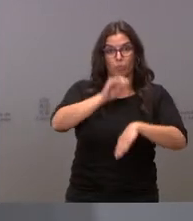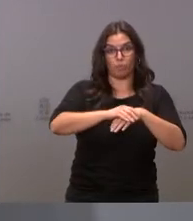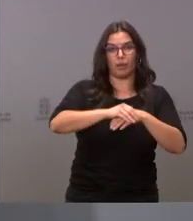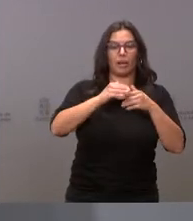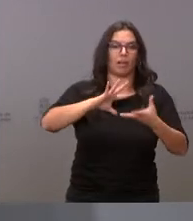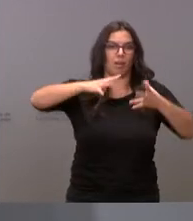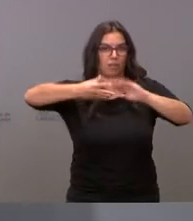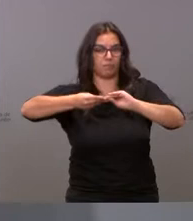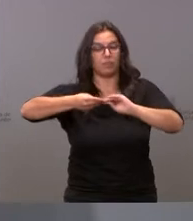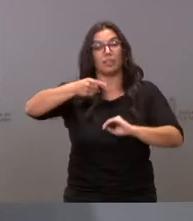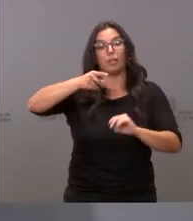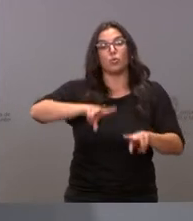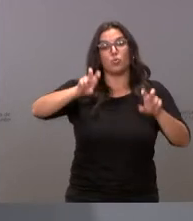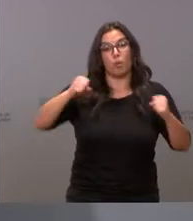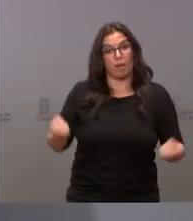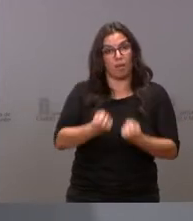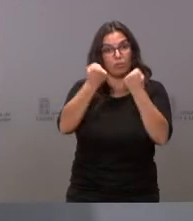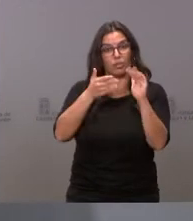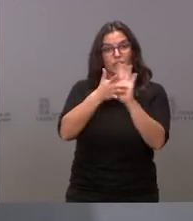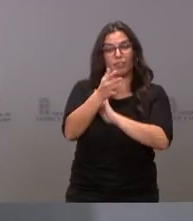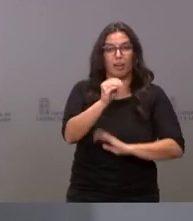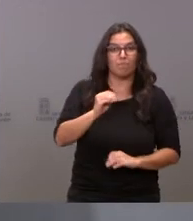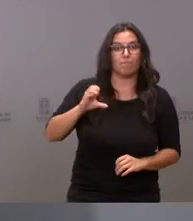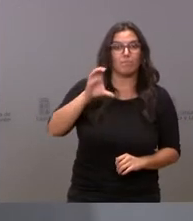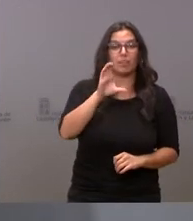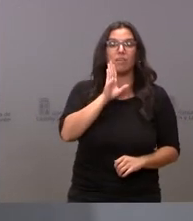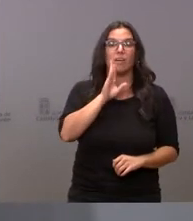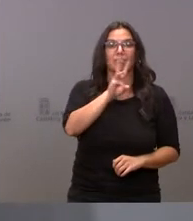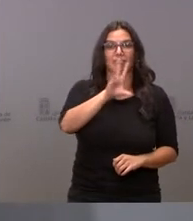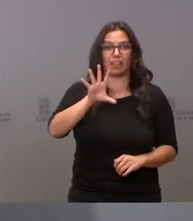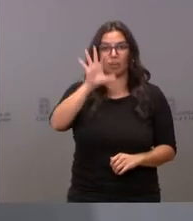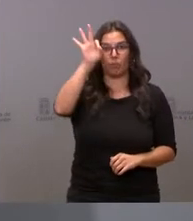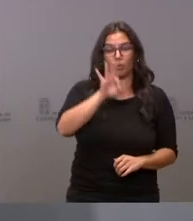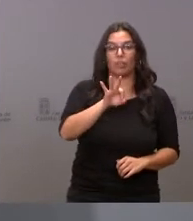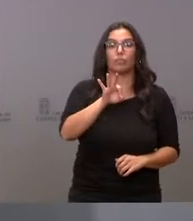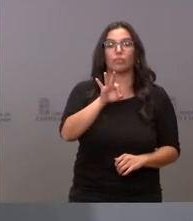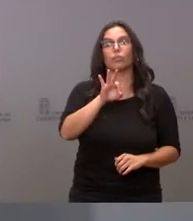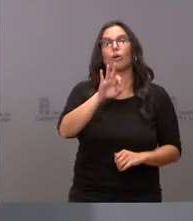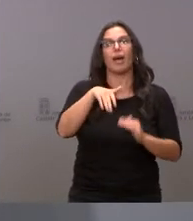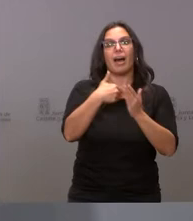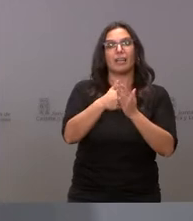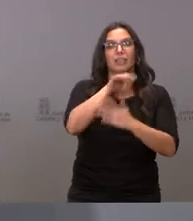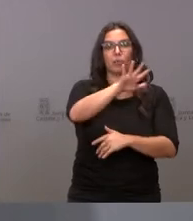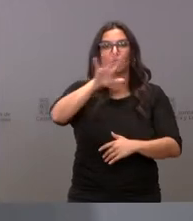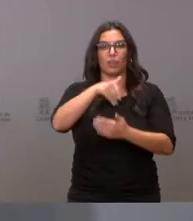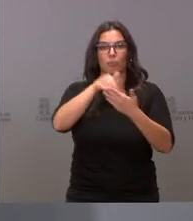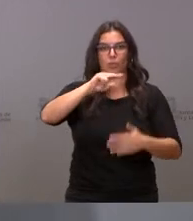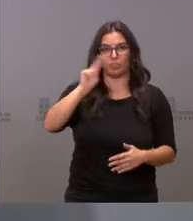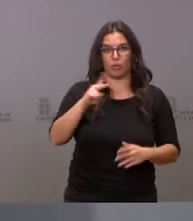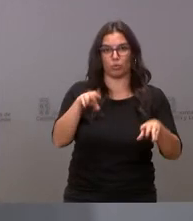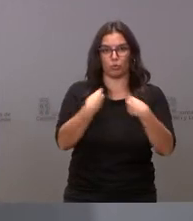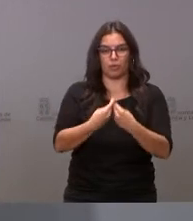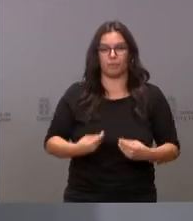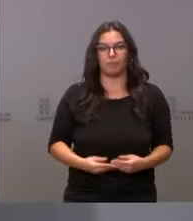Estas nuevas actuaciones conllevan un incremento, como he dicho, 35 hasta alcanzar los 55 millones de euros.